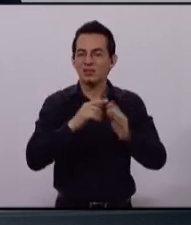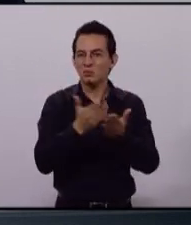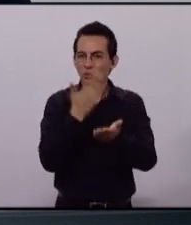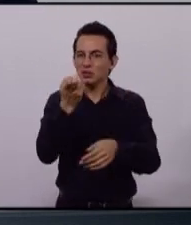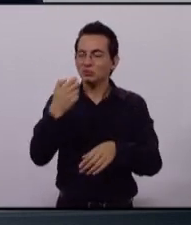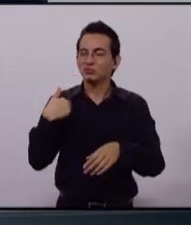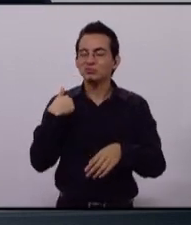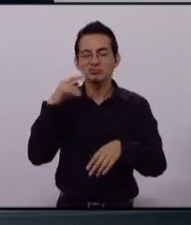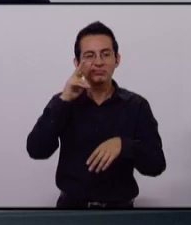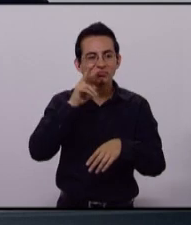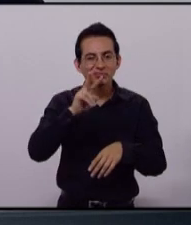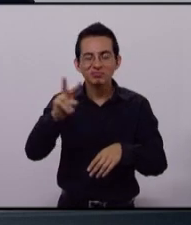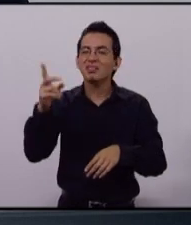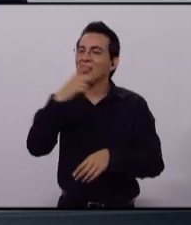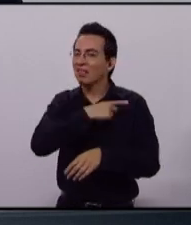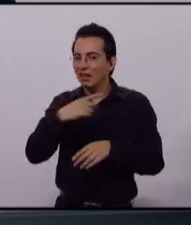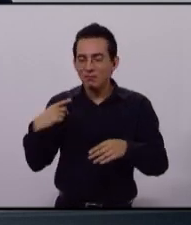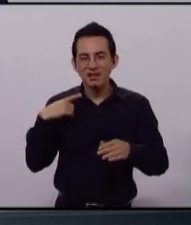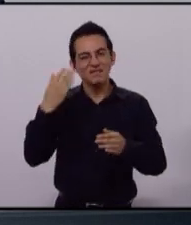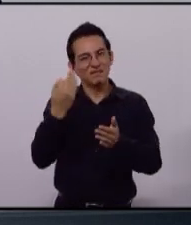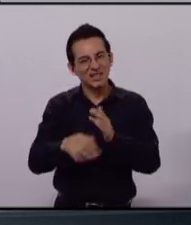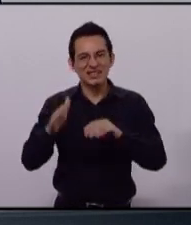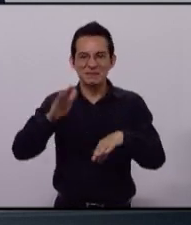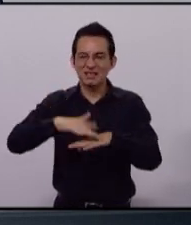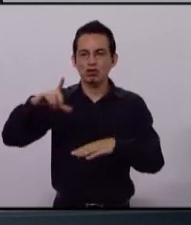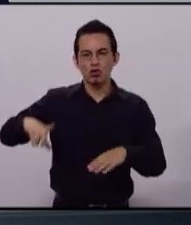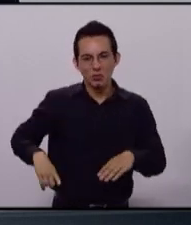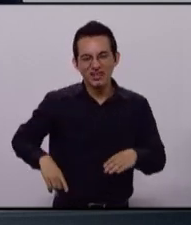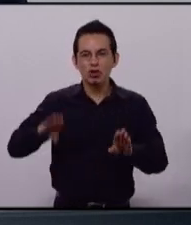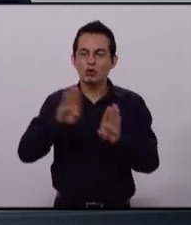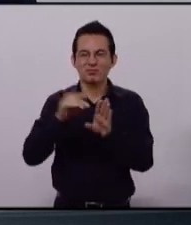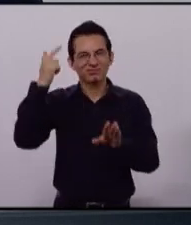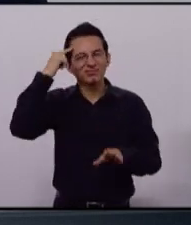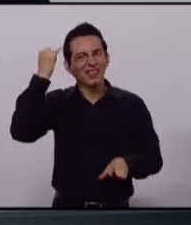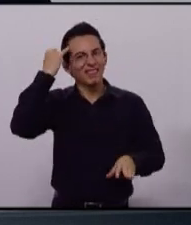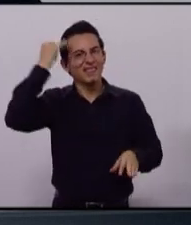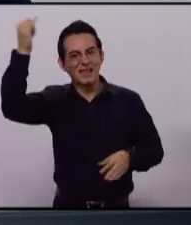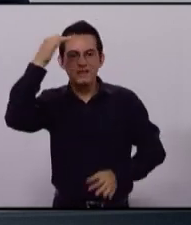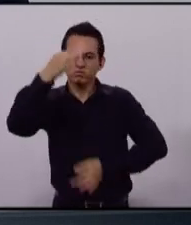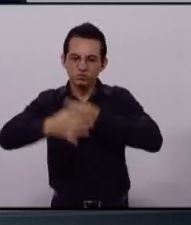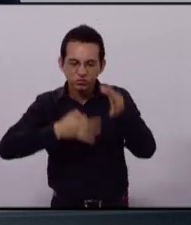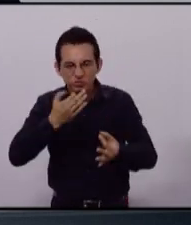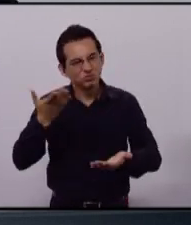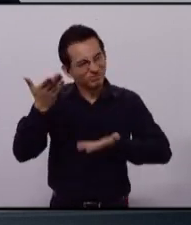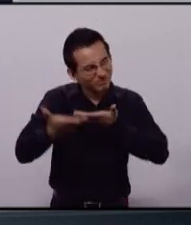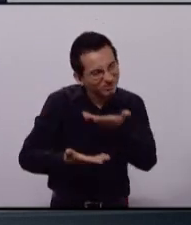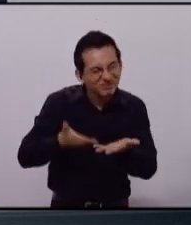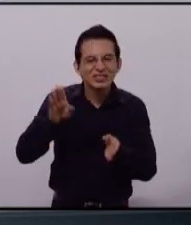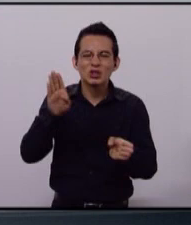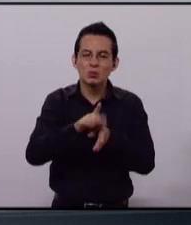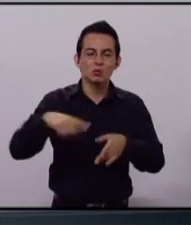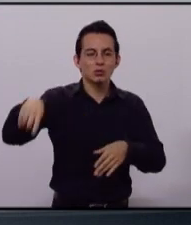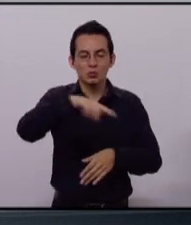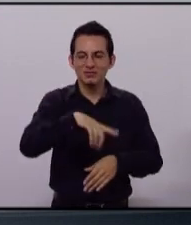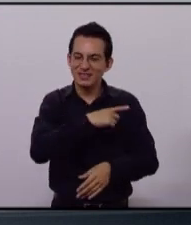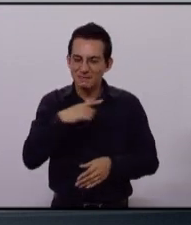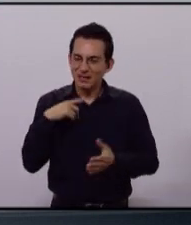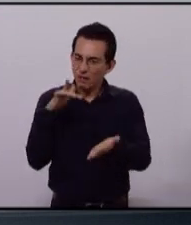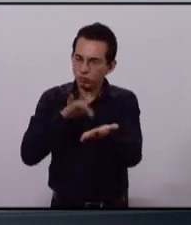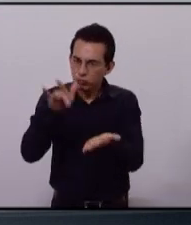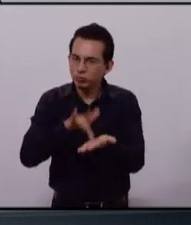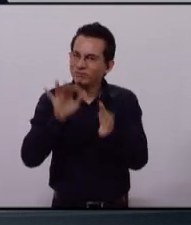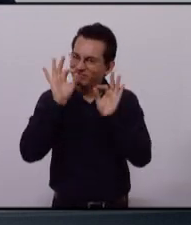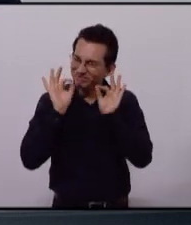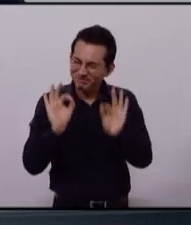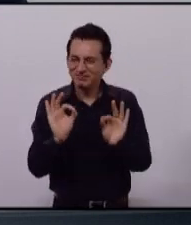como un gobierno facilitador, un gobierno que promueva la inversión y que se preocupe por cerrar círculos, por hacer